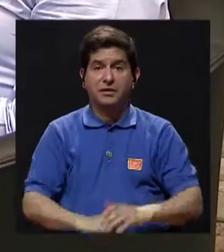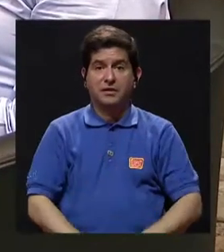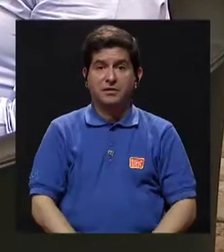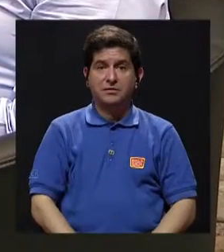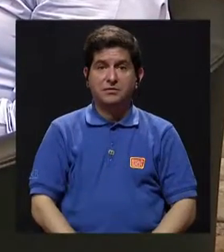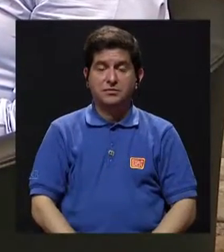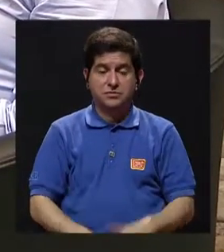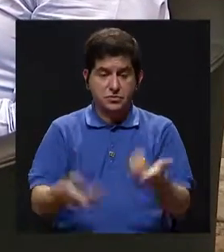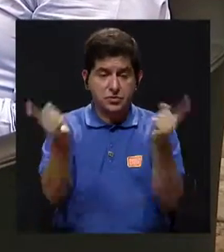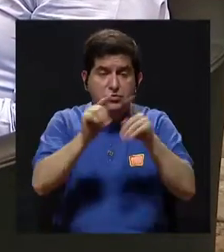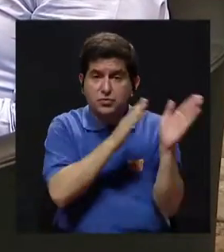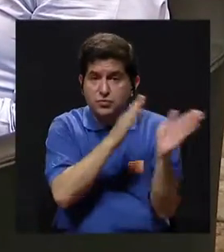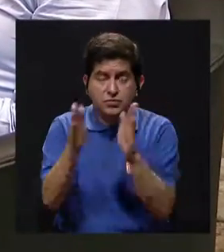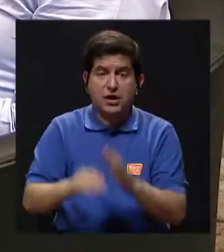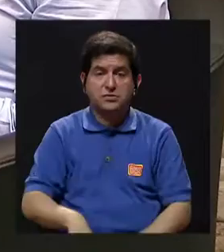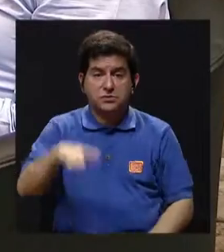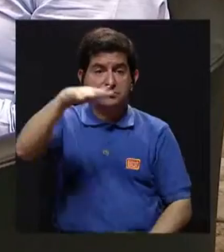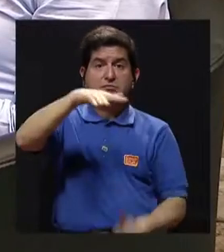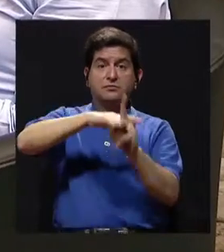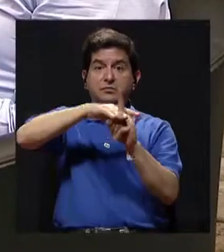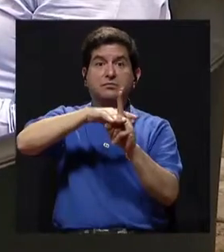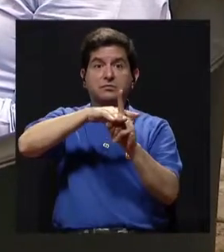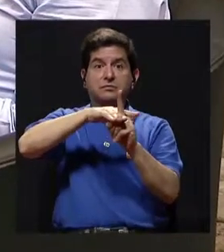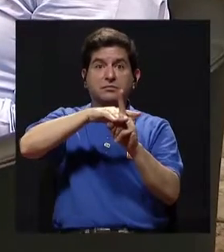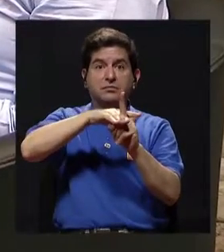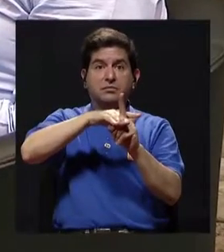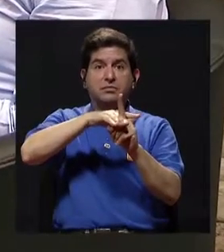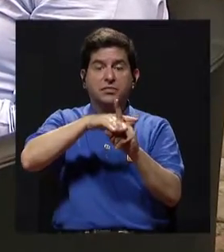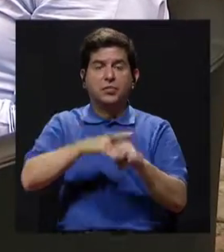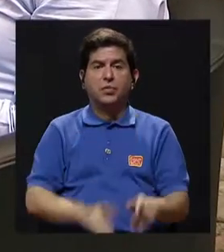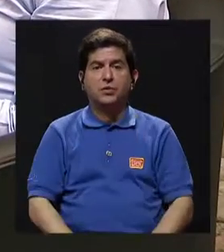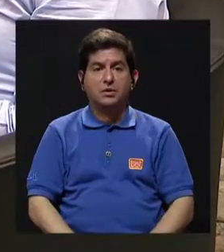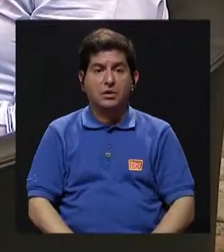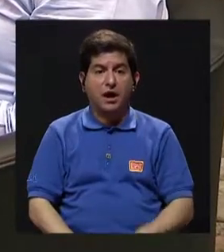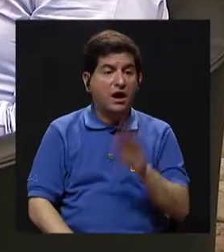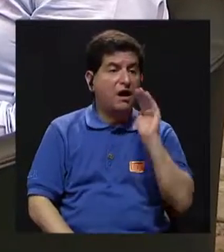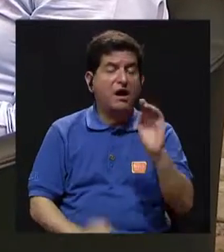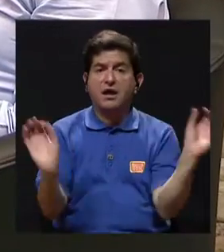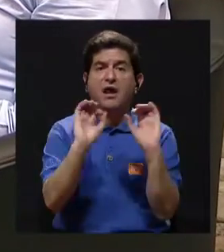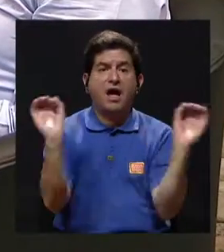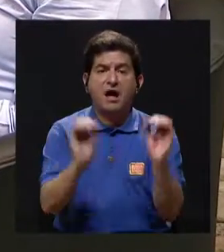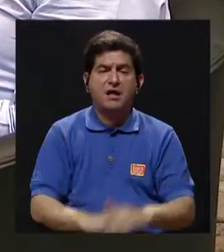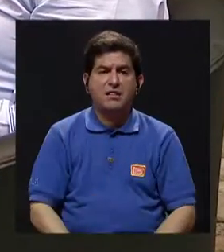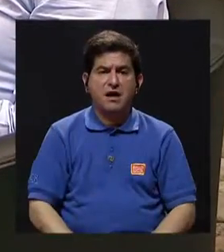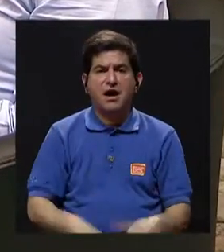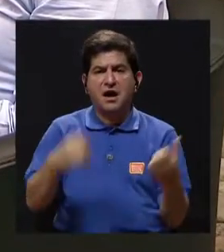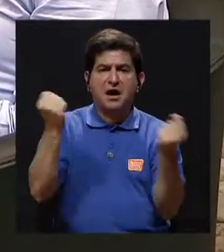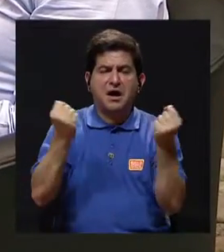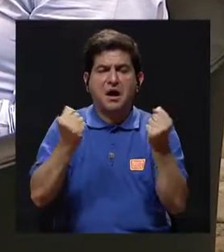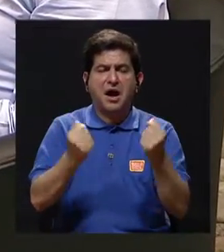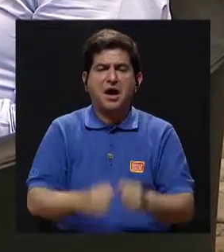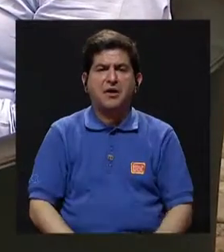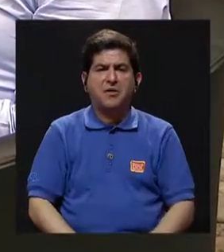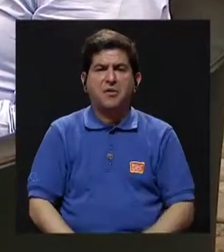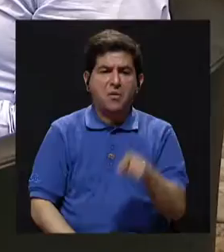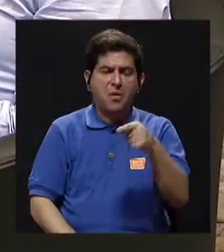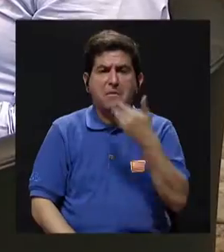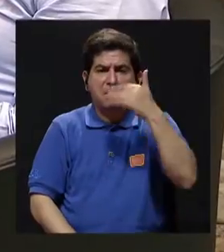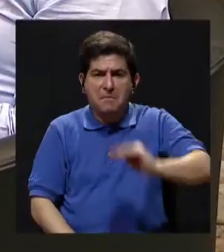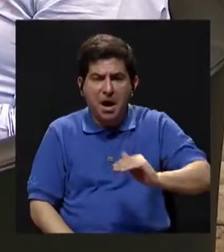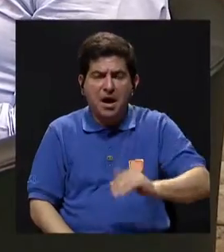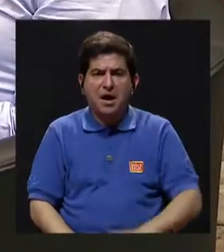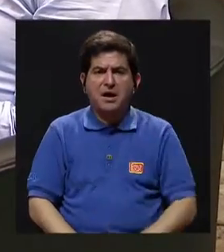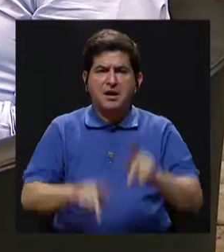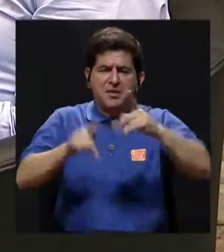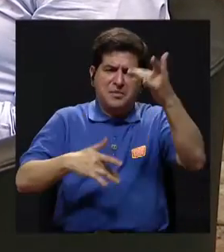decir, los imprevistos tocan la puerta o tocan nuestro bolsillo y no nos avisan. Se dañó el vehículo, se enfermó